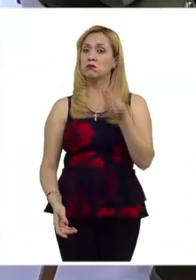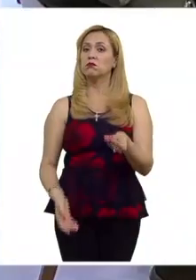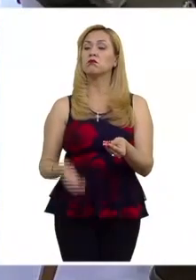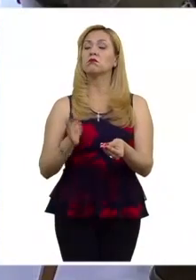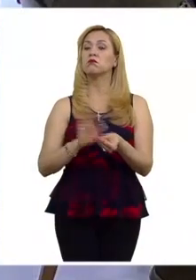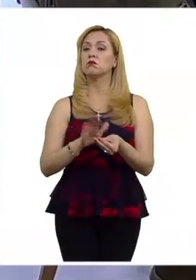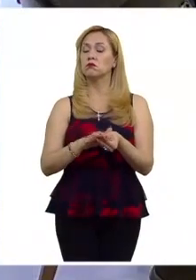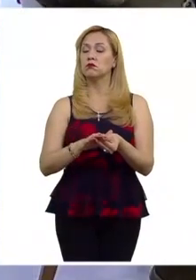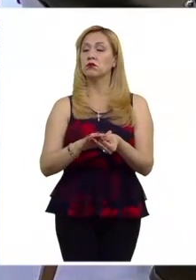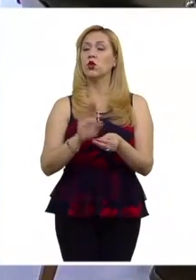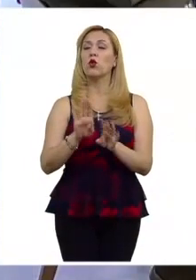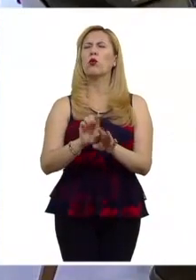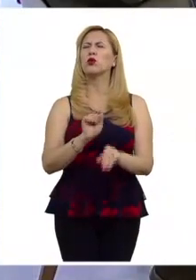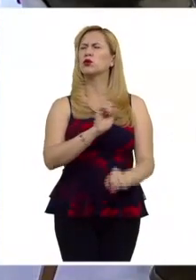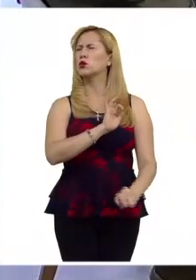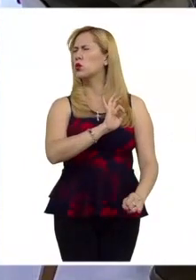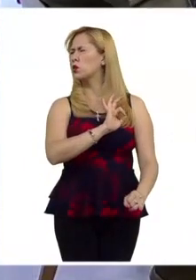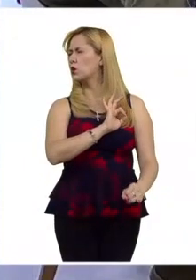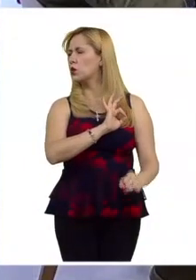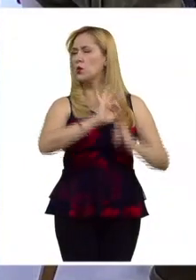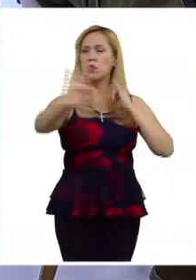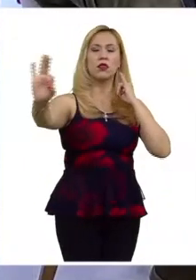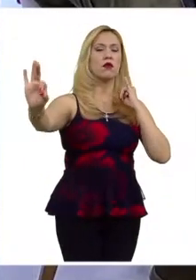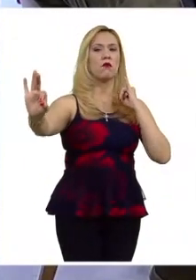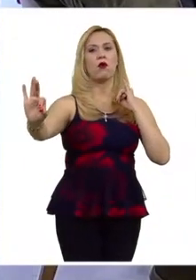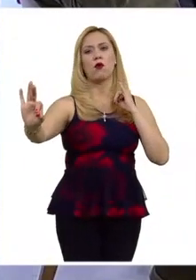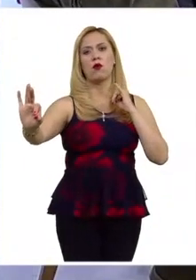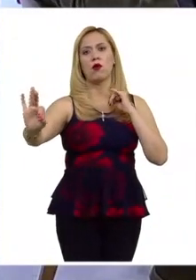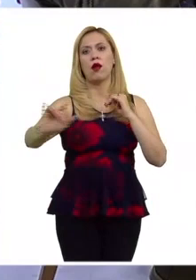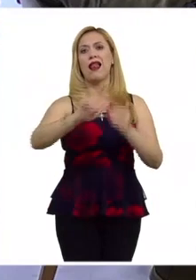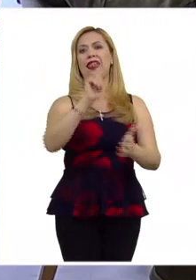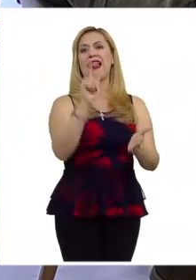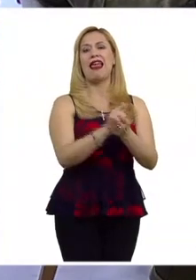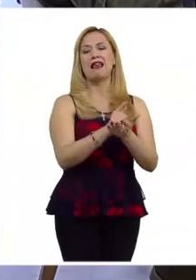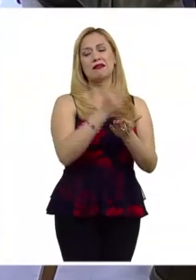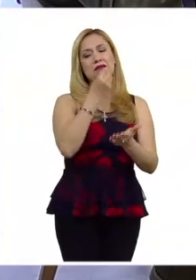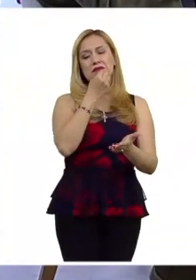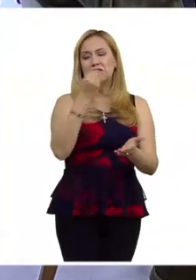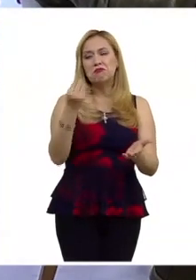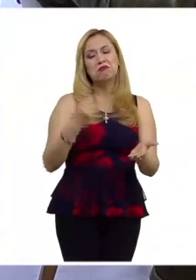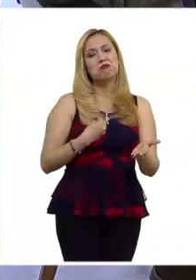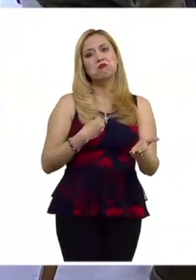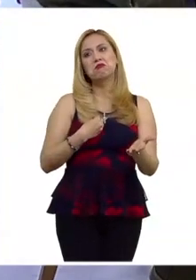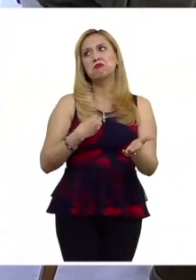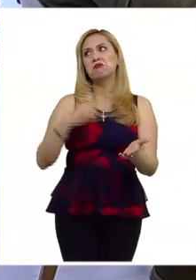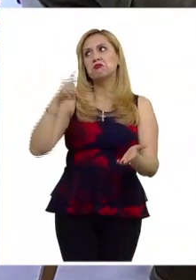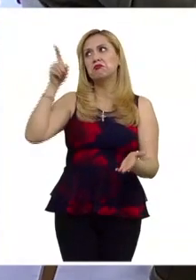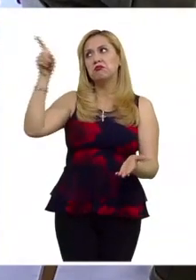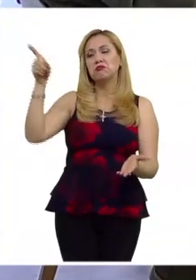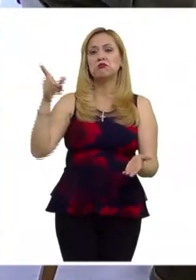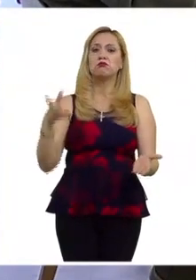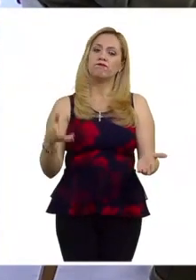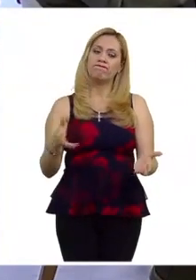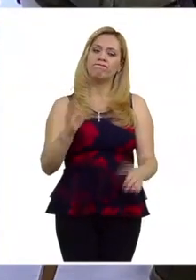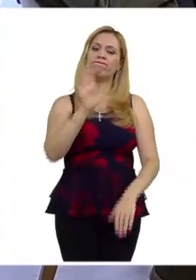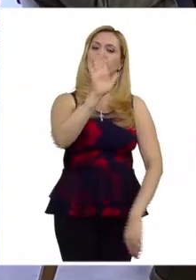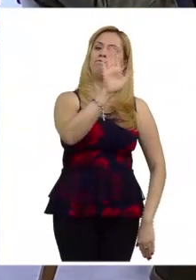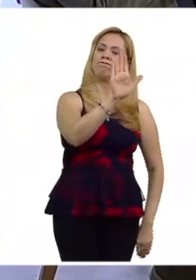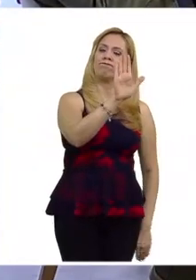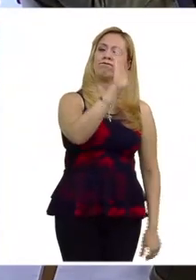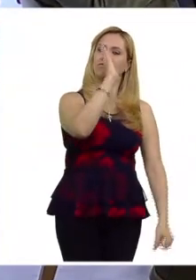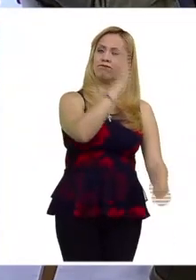como última ratio el derecho como la última medida que tome el estado frente a ciertas conductas consideradas